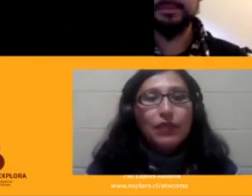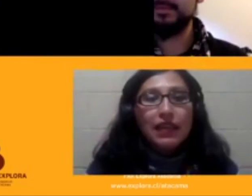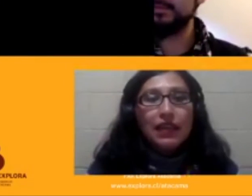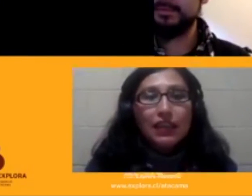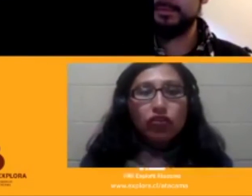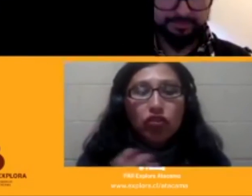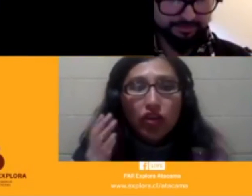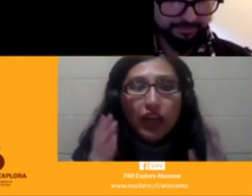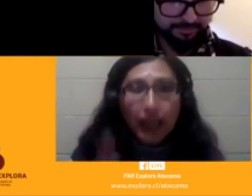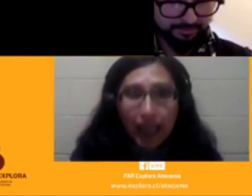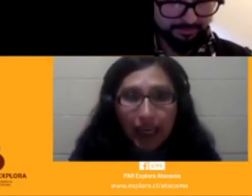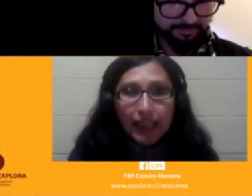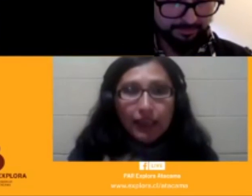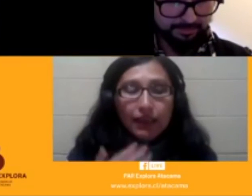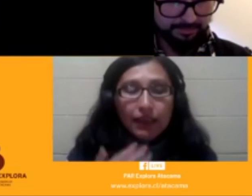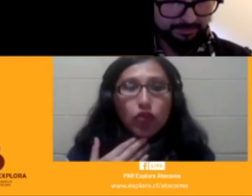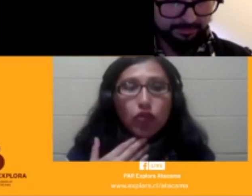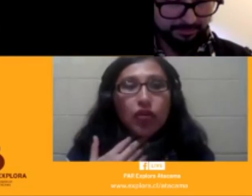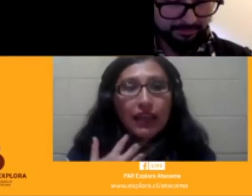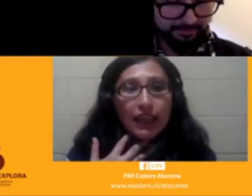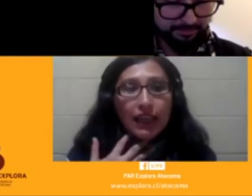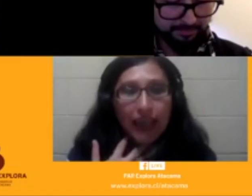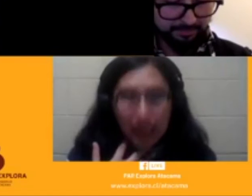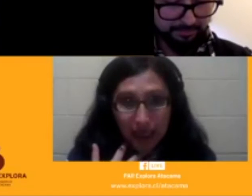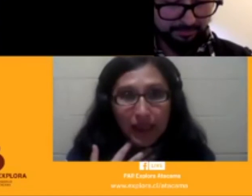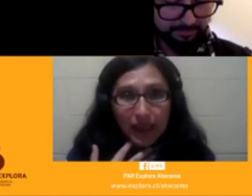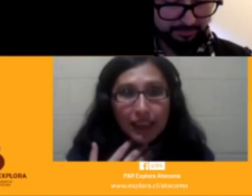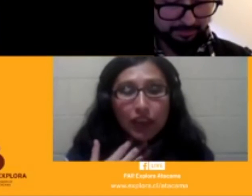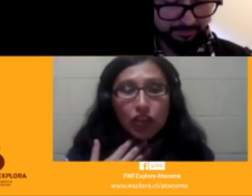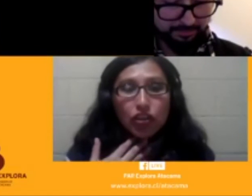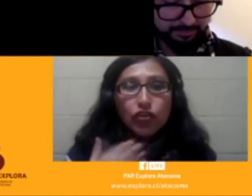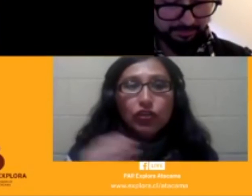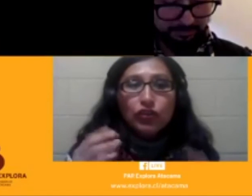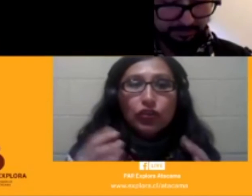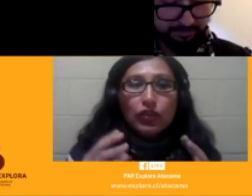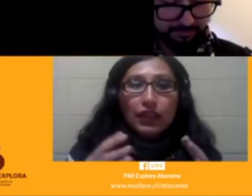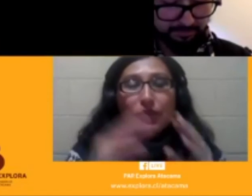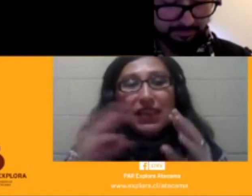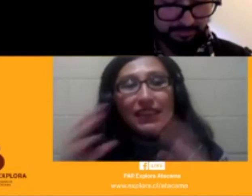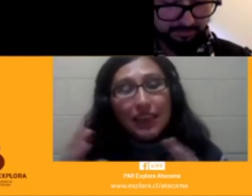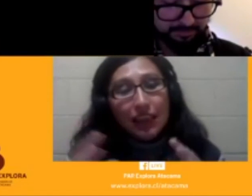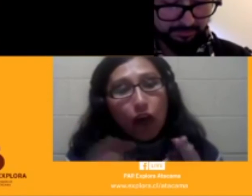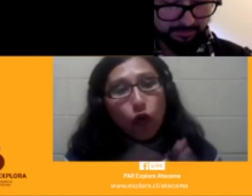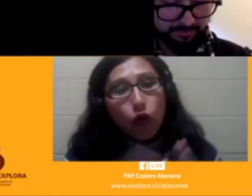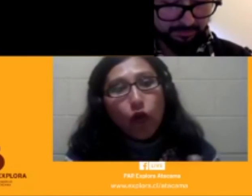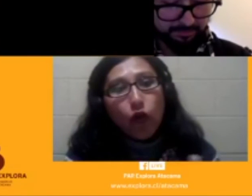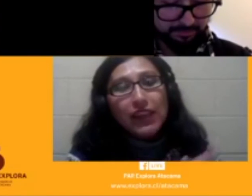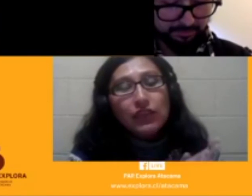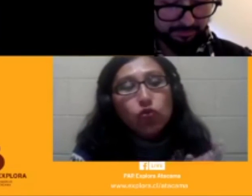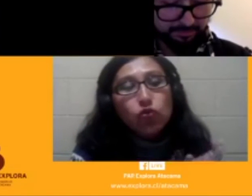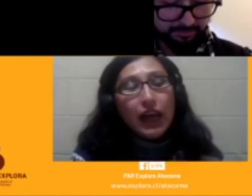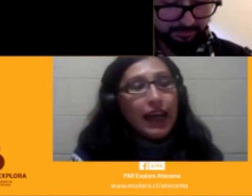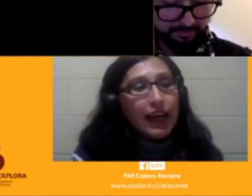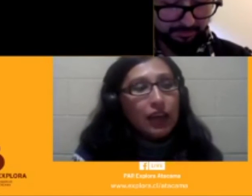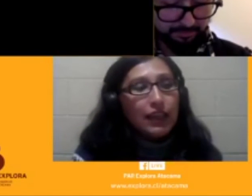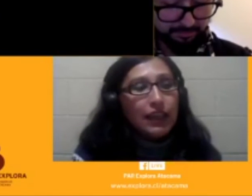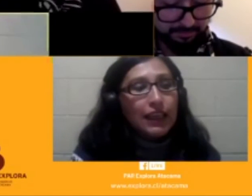sonido como calama representa o es una